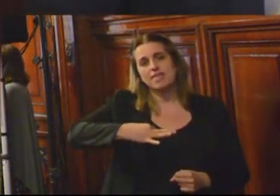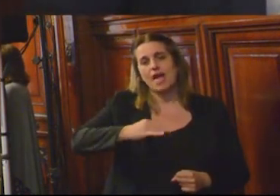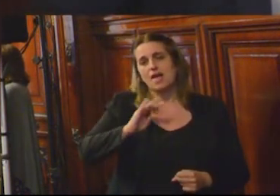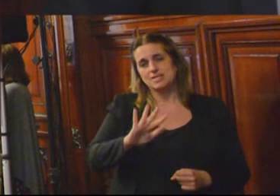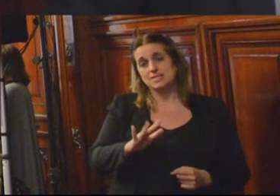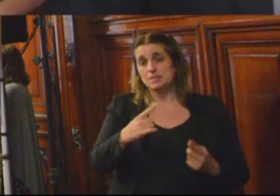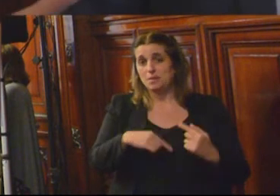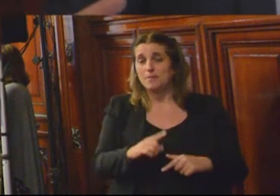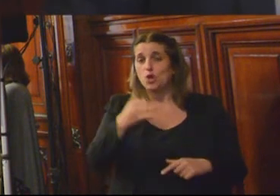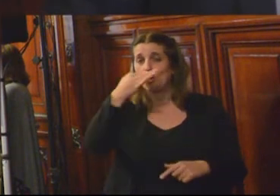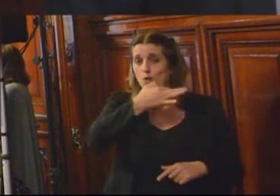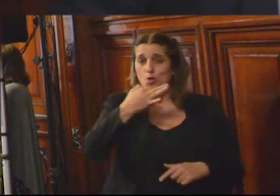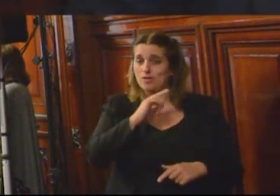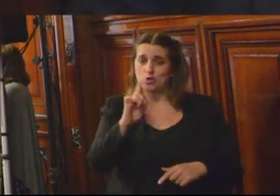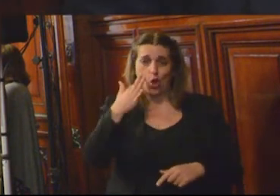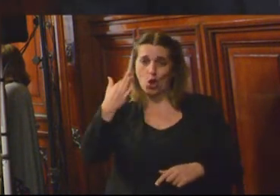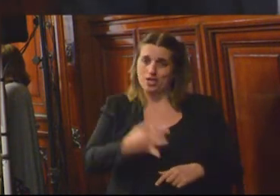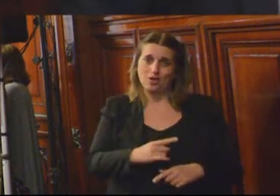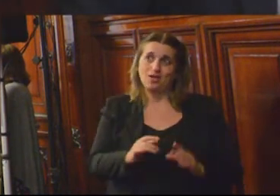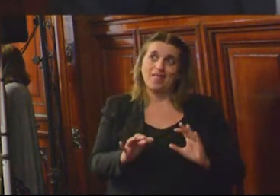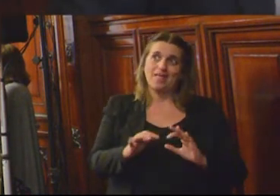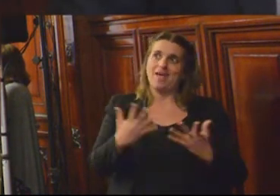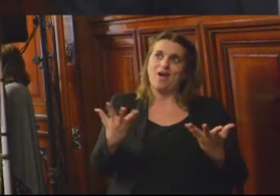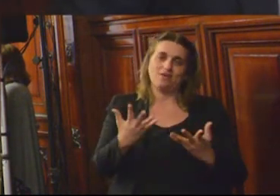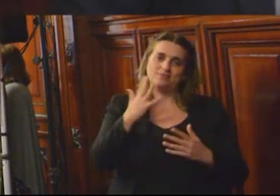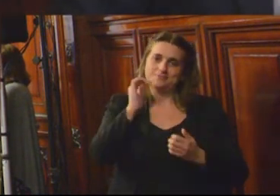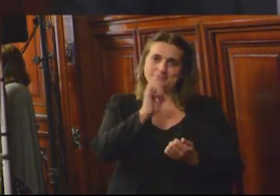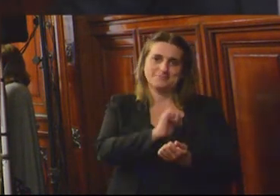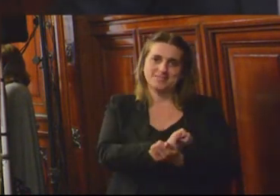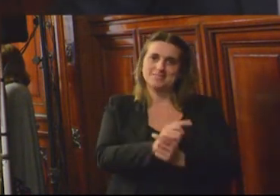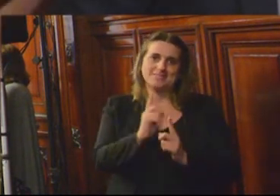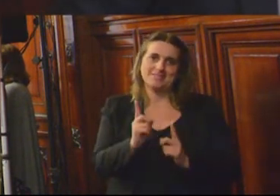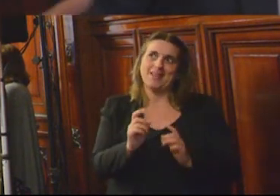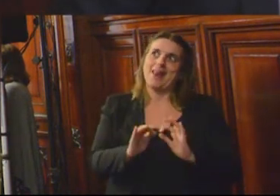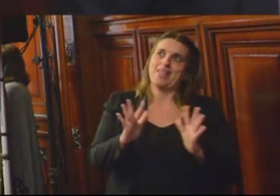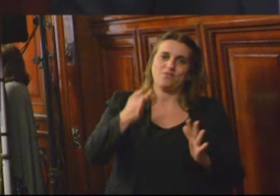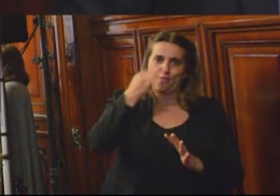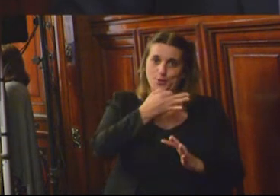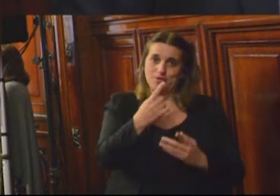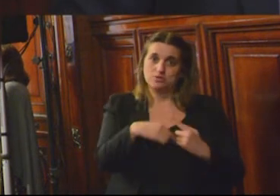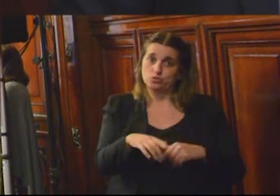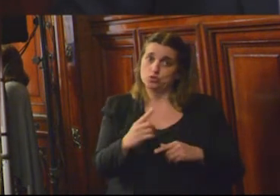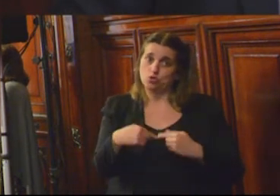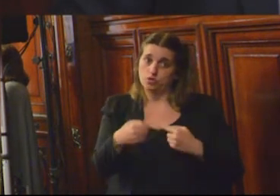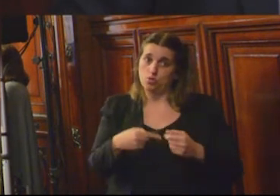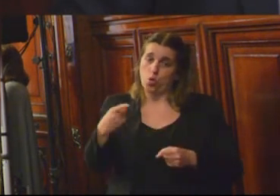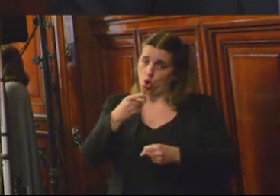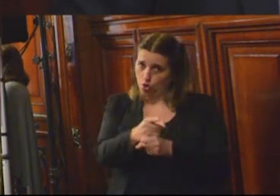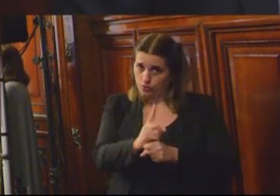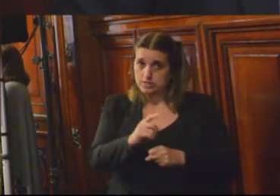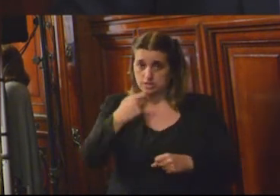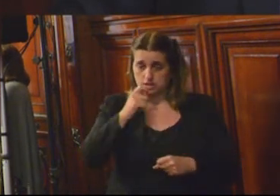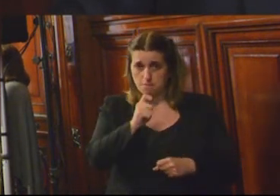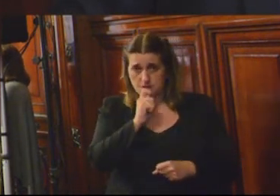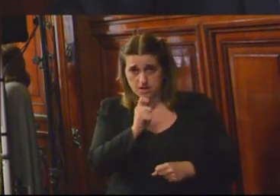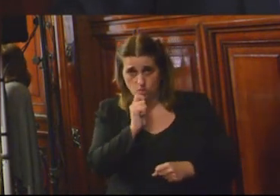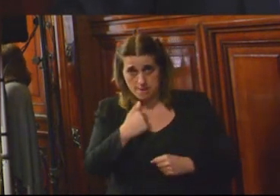Y la droga no creo que nos libere a las cárceles durante mucho tiempo, ¿sí? Yo todavía sigo reprimiendo la marihuana en Punta Rieles, en esta